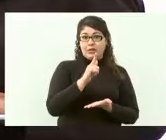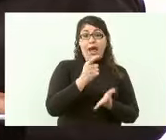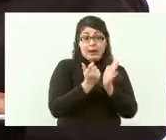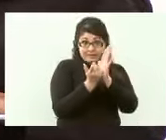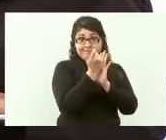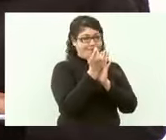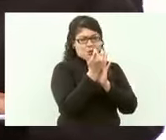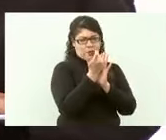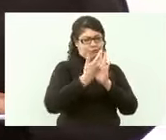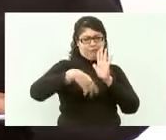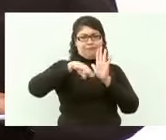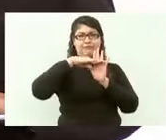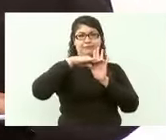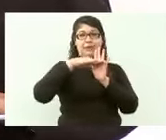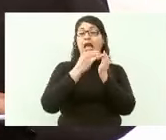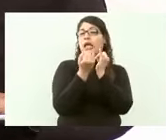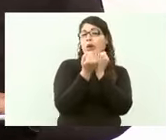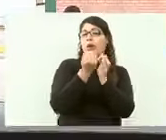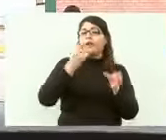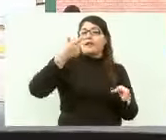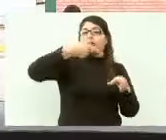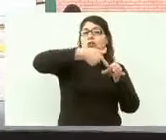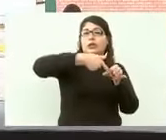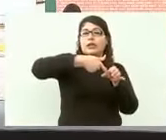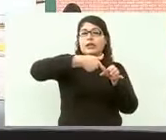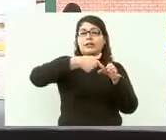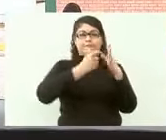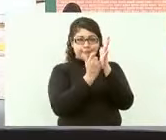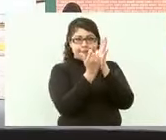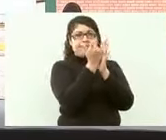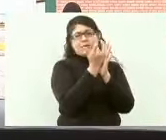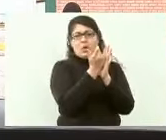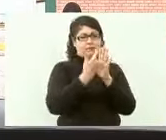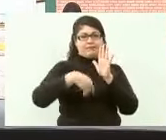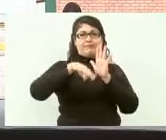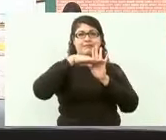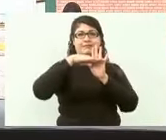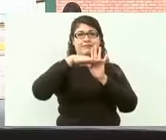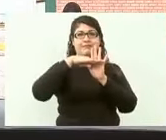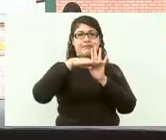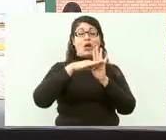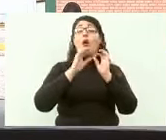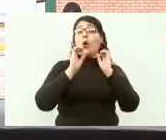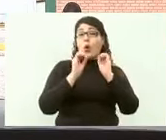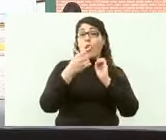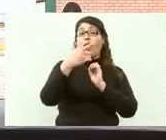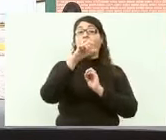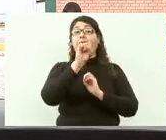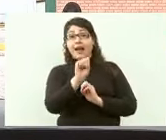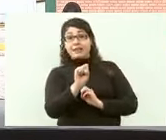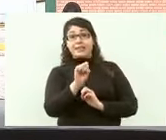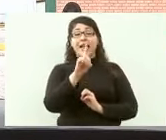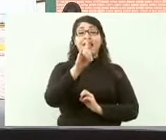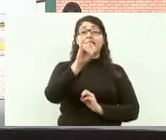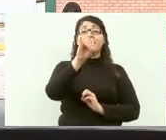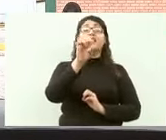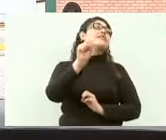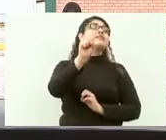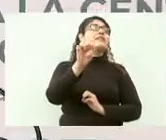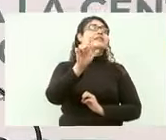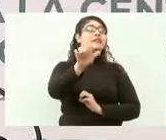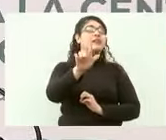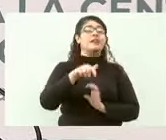ni en los precios de las gasolinas ni en los precios del gas y del diésel incluso la zona